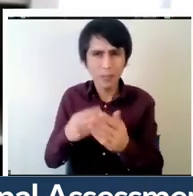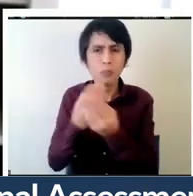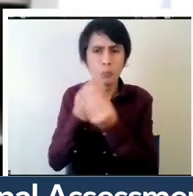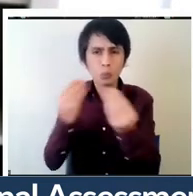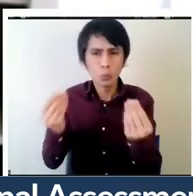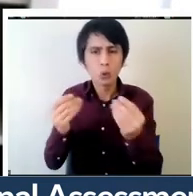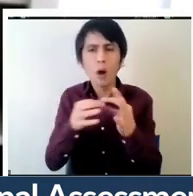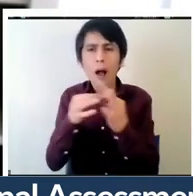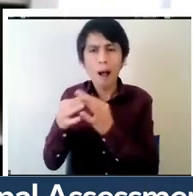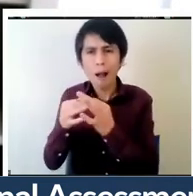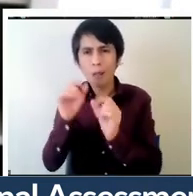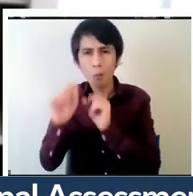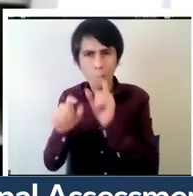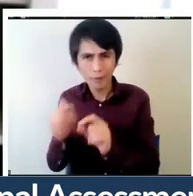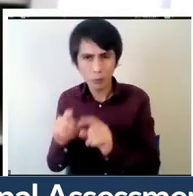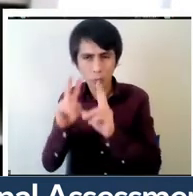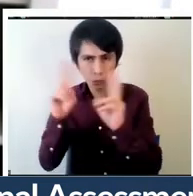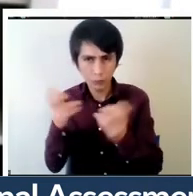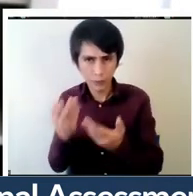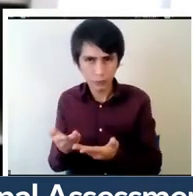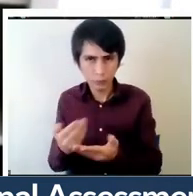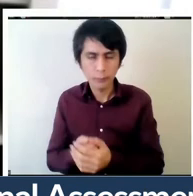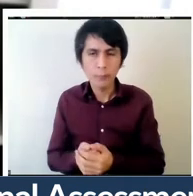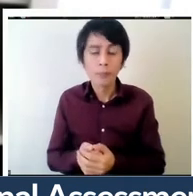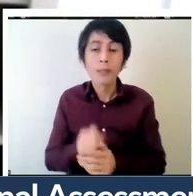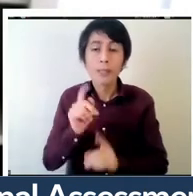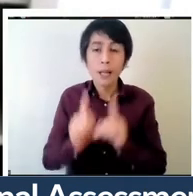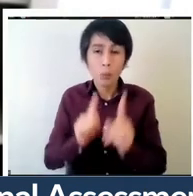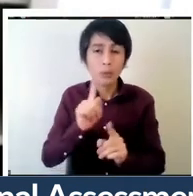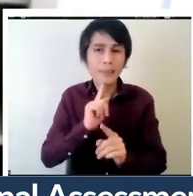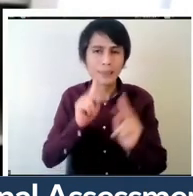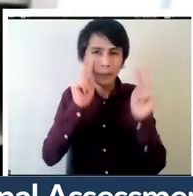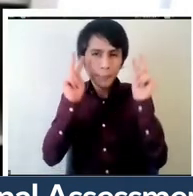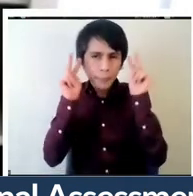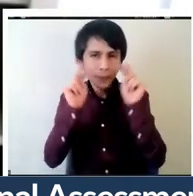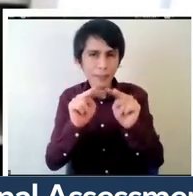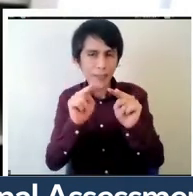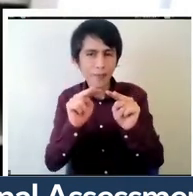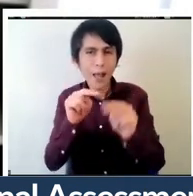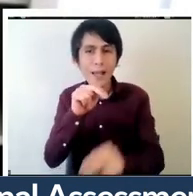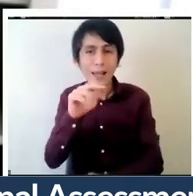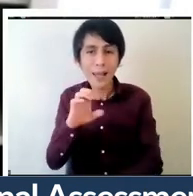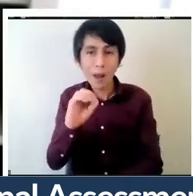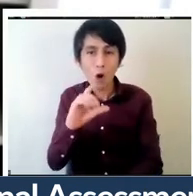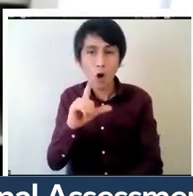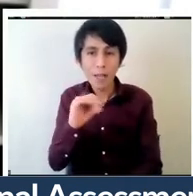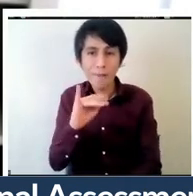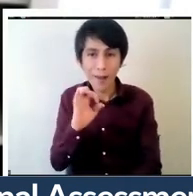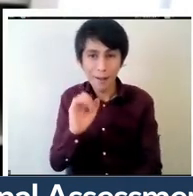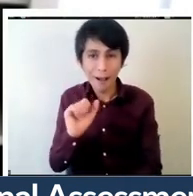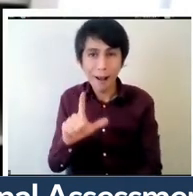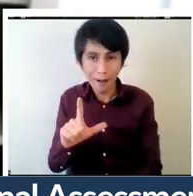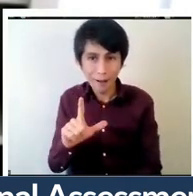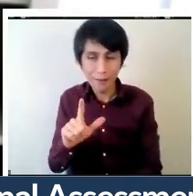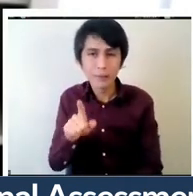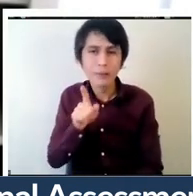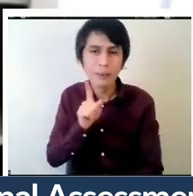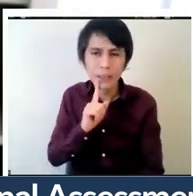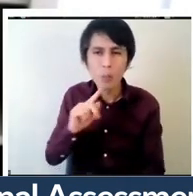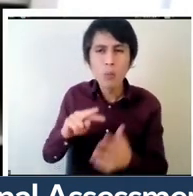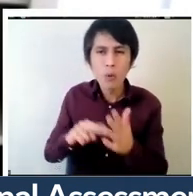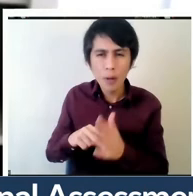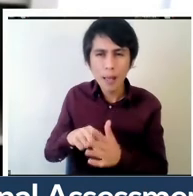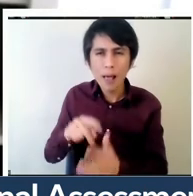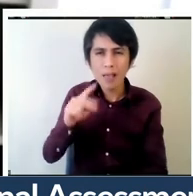así que aquellos con una perspectiva neoliberal tienen ciertos problemas con una desconfianza con